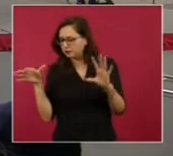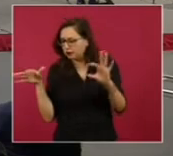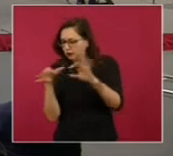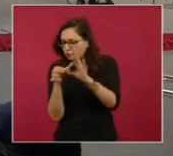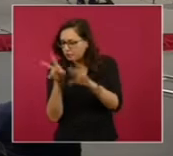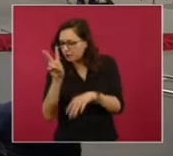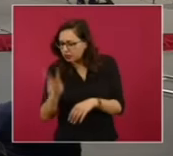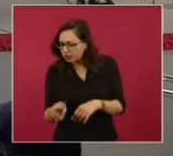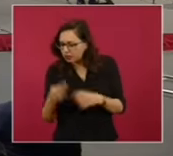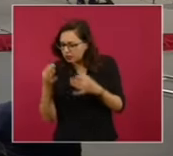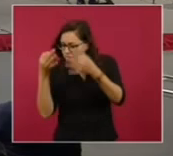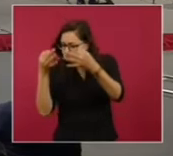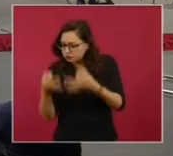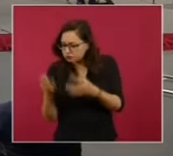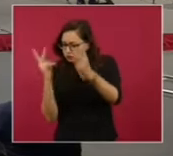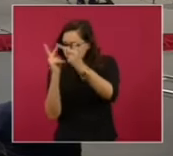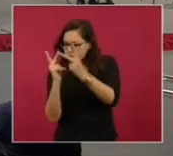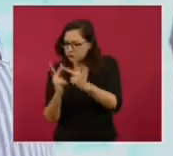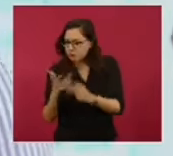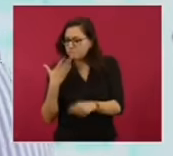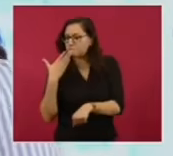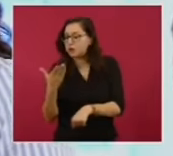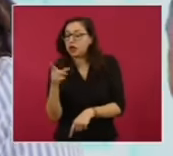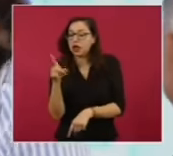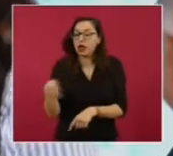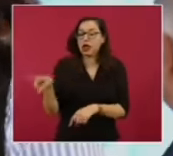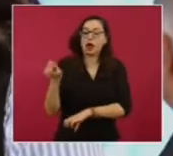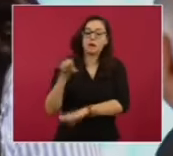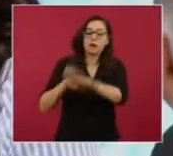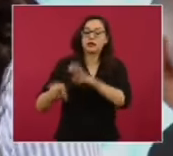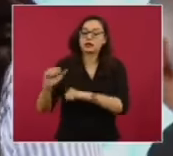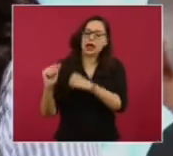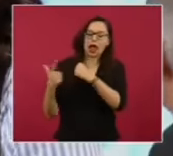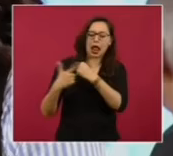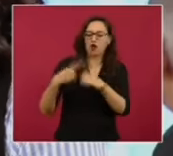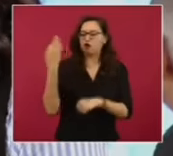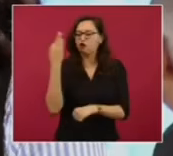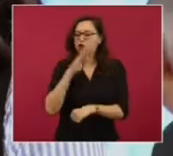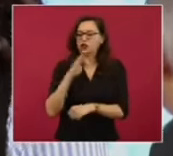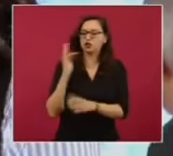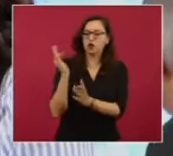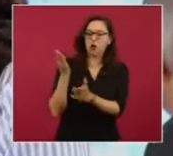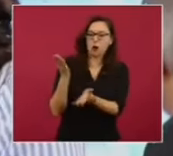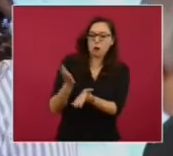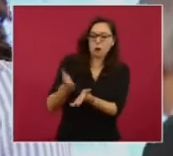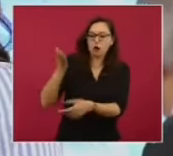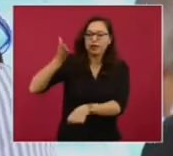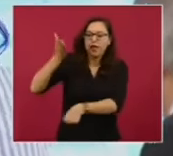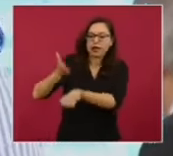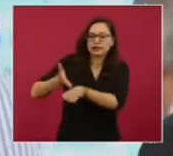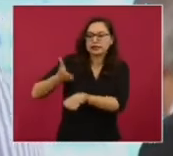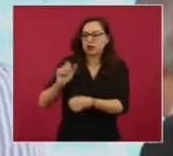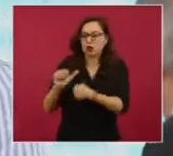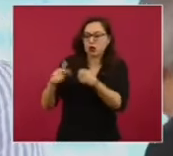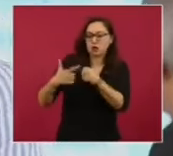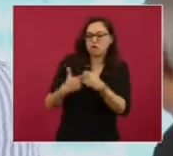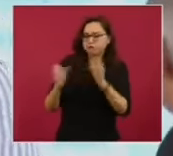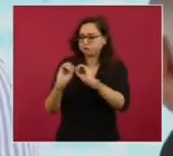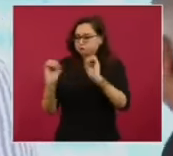verificó que no se encuentren sancionados y o inhabilitadas las empresas